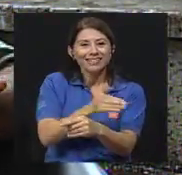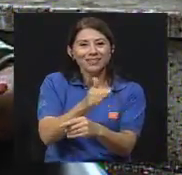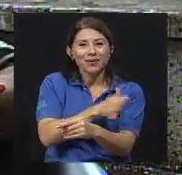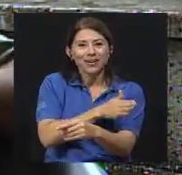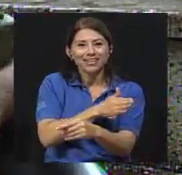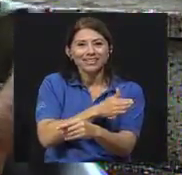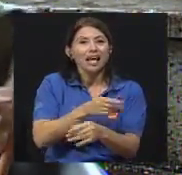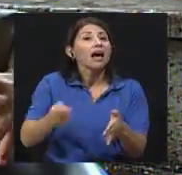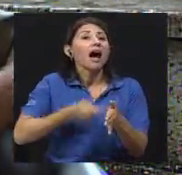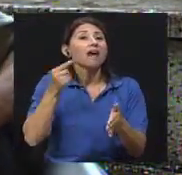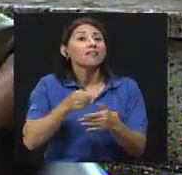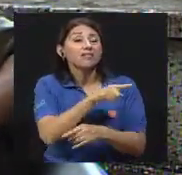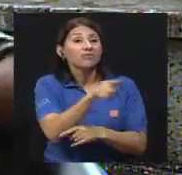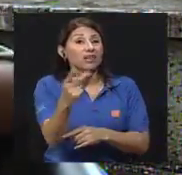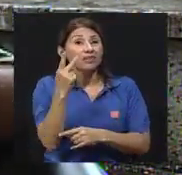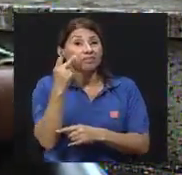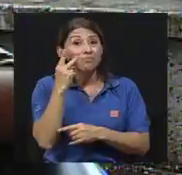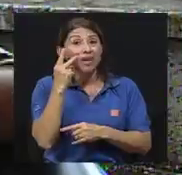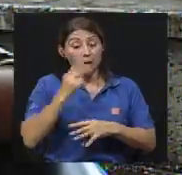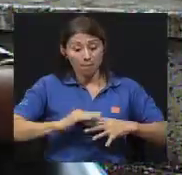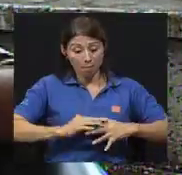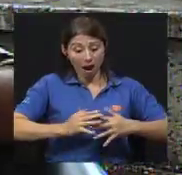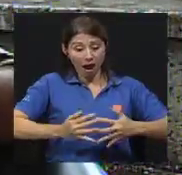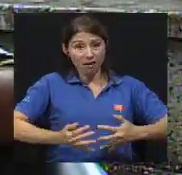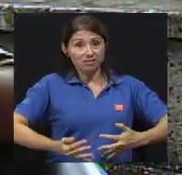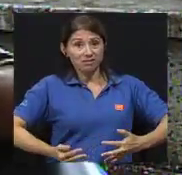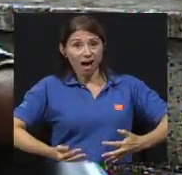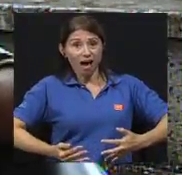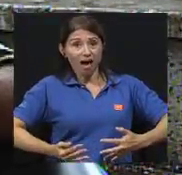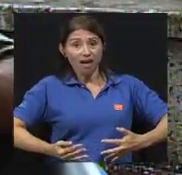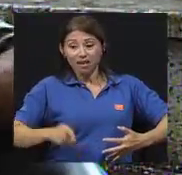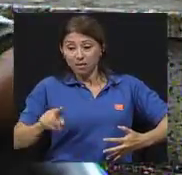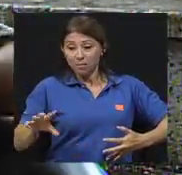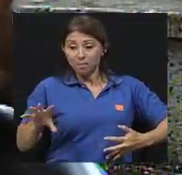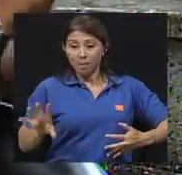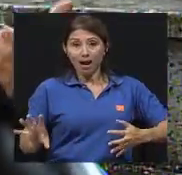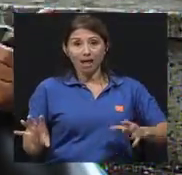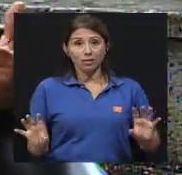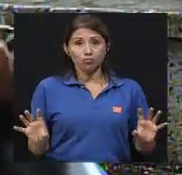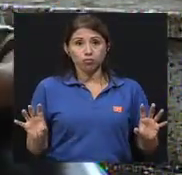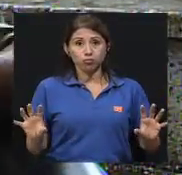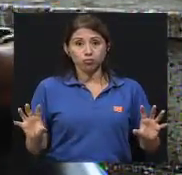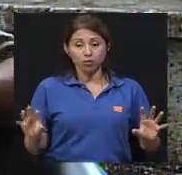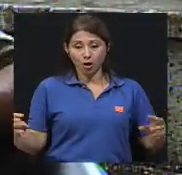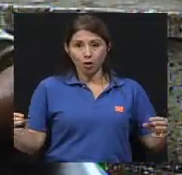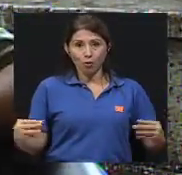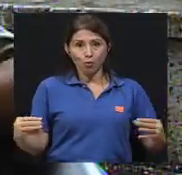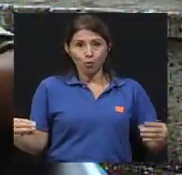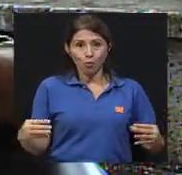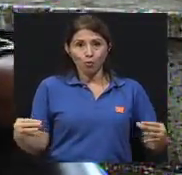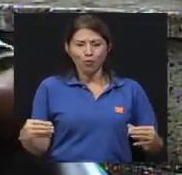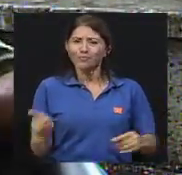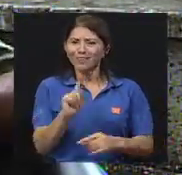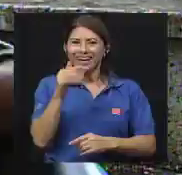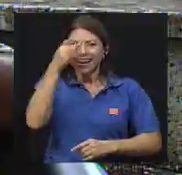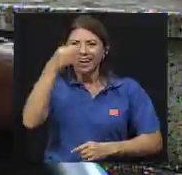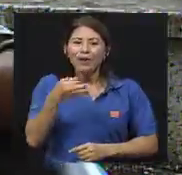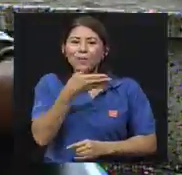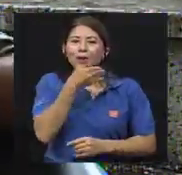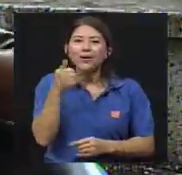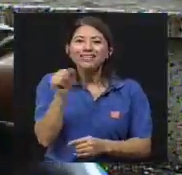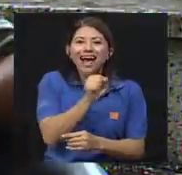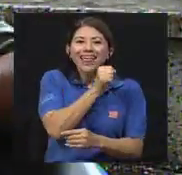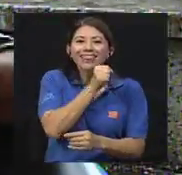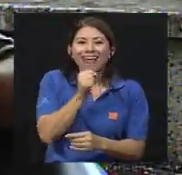muchas veces en internet, las imágenes de unos parlantes en, en la panza, creo que es mejor lo primero. O sea, cantarle, crearle canciones